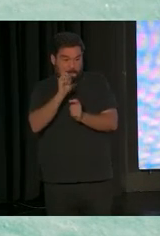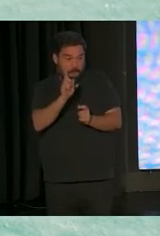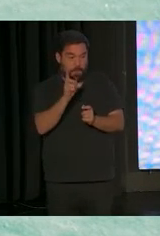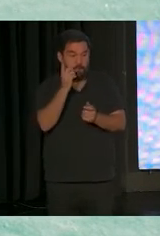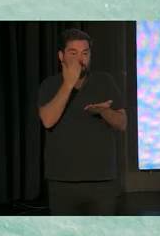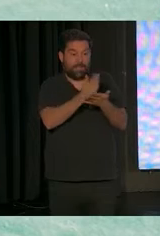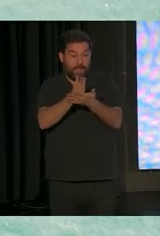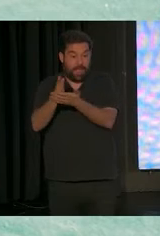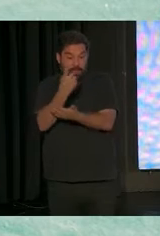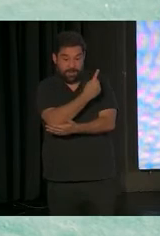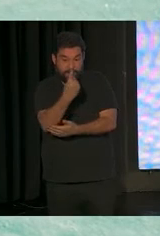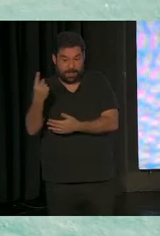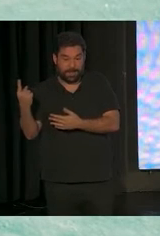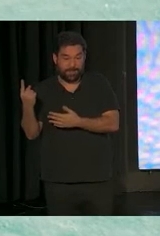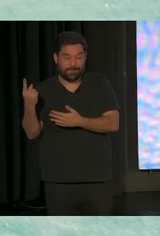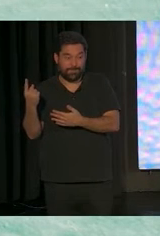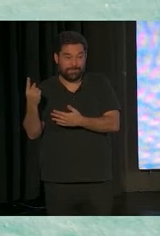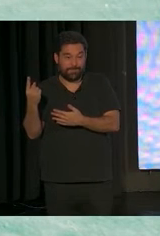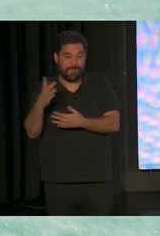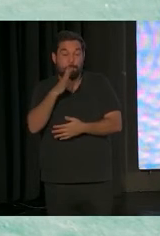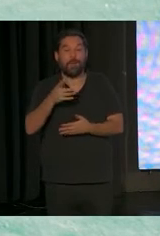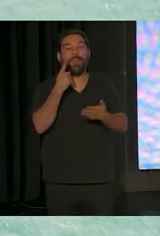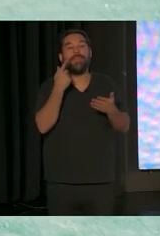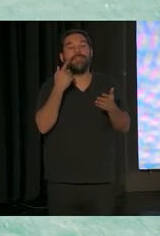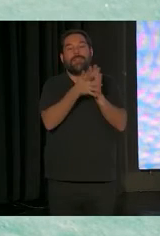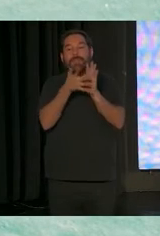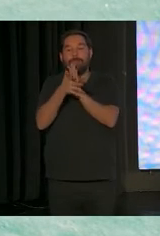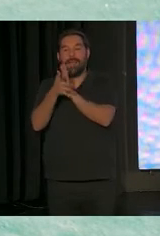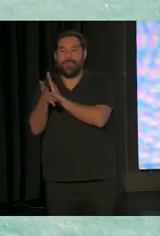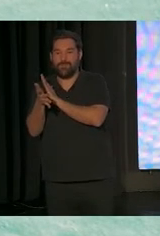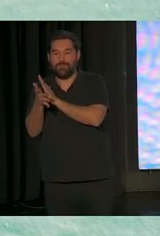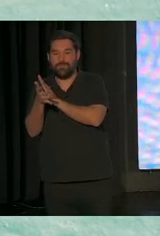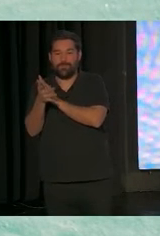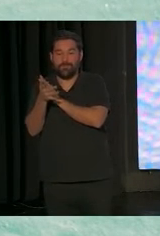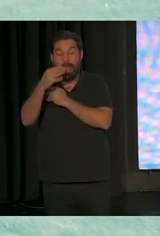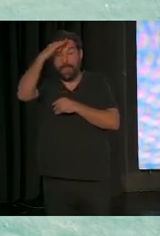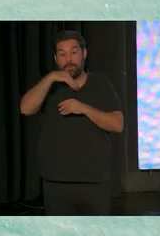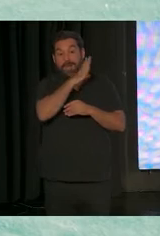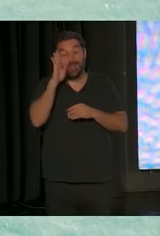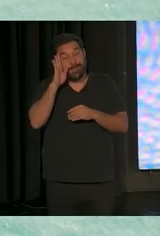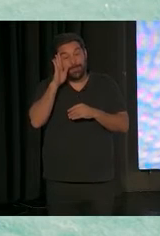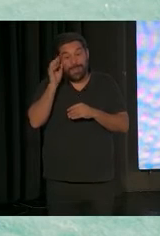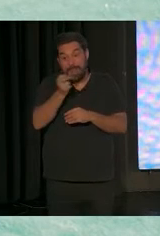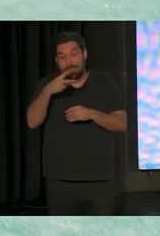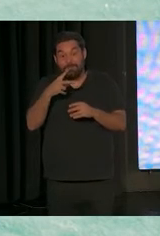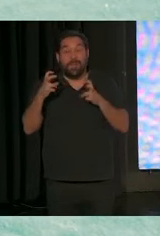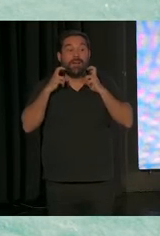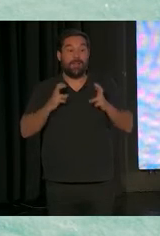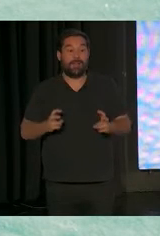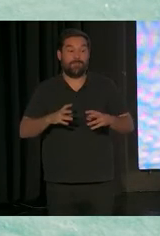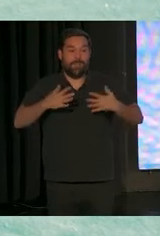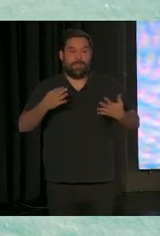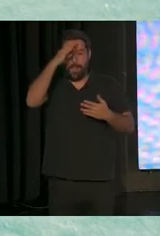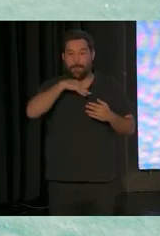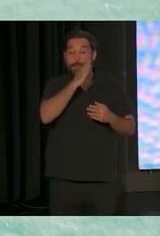y les explicamos el por qué, los papás se sienten sobrecargados. Y es por eso que padres te dicen, uff, a mí esto me hace